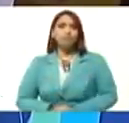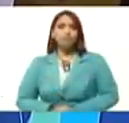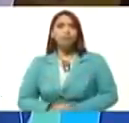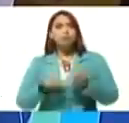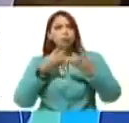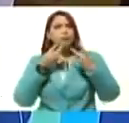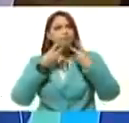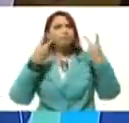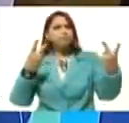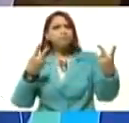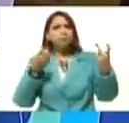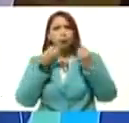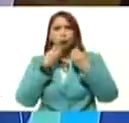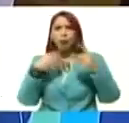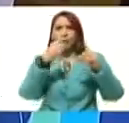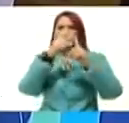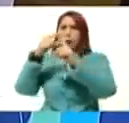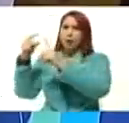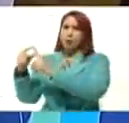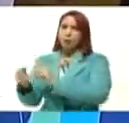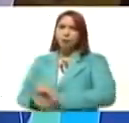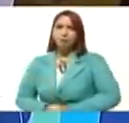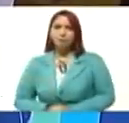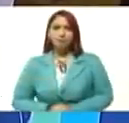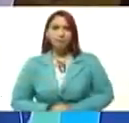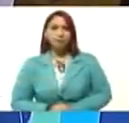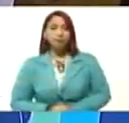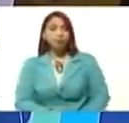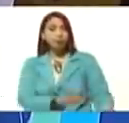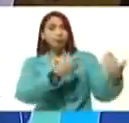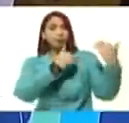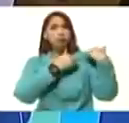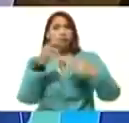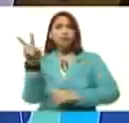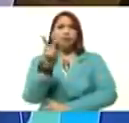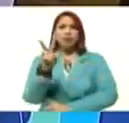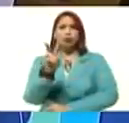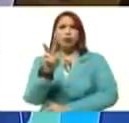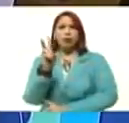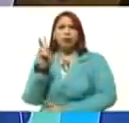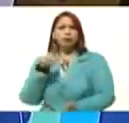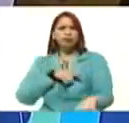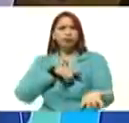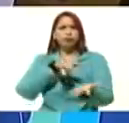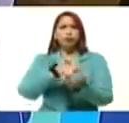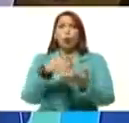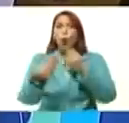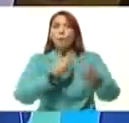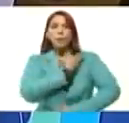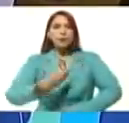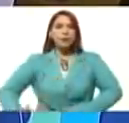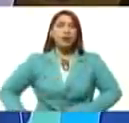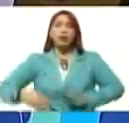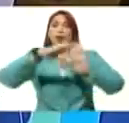buen mensaje, buenas palabras. Allí estuve representando a Venezuela como presidente